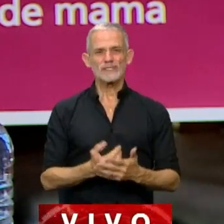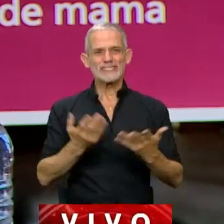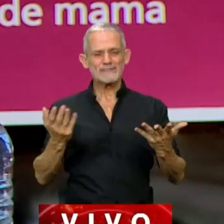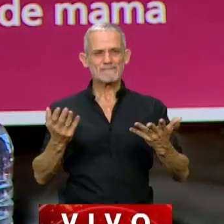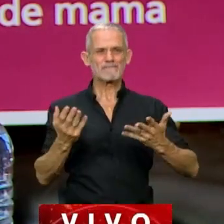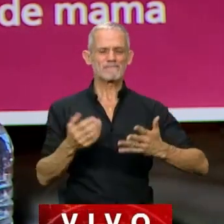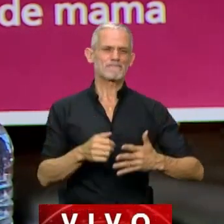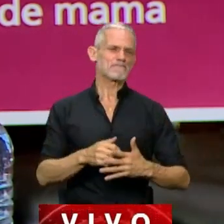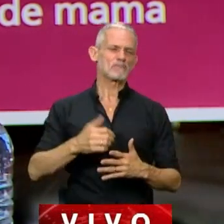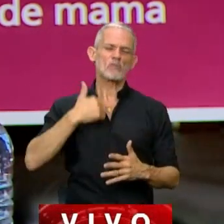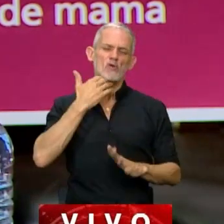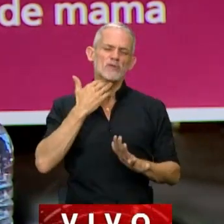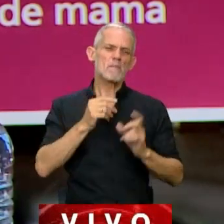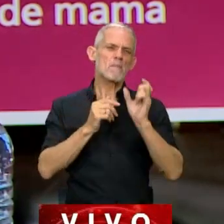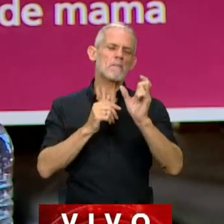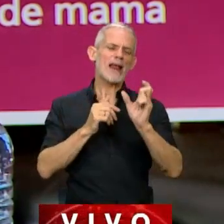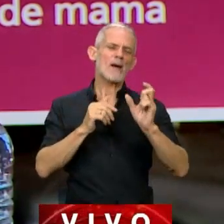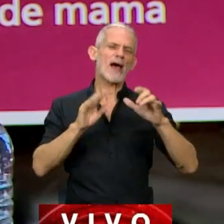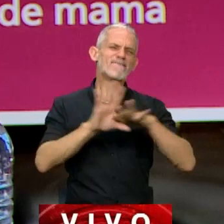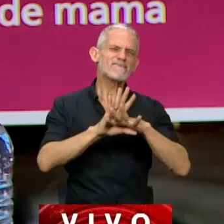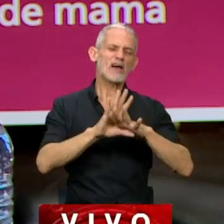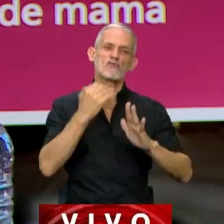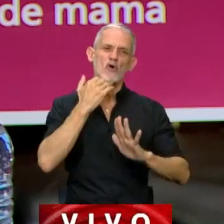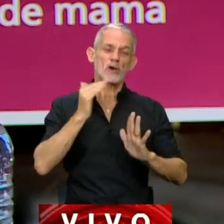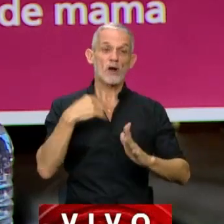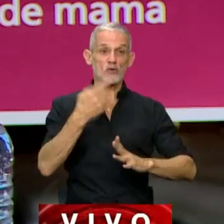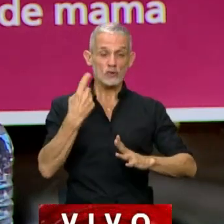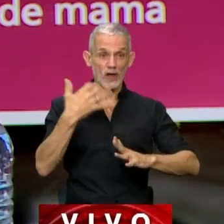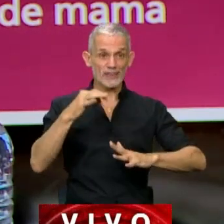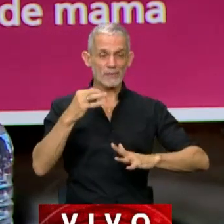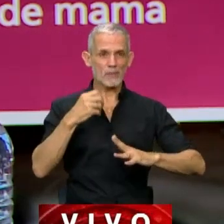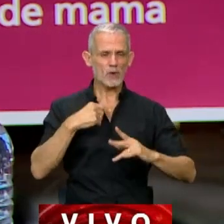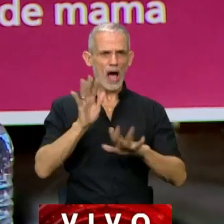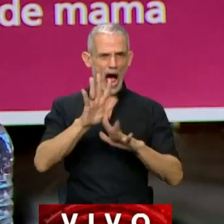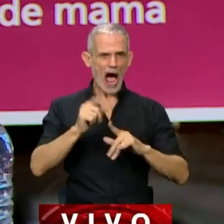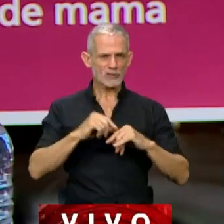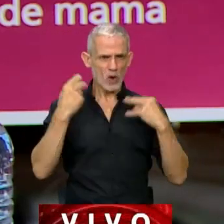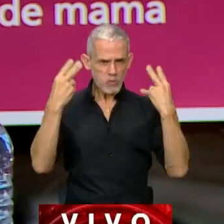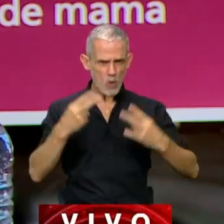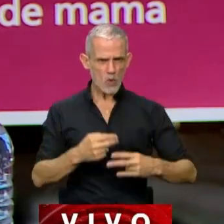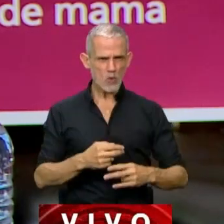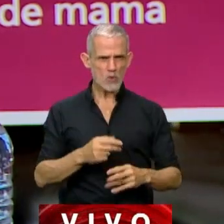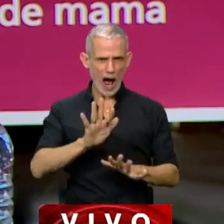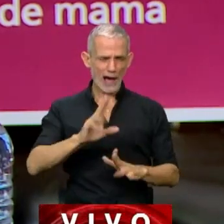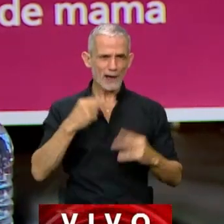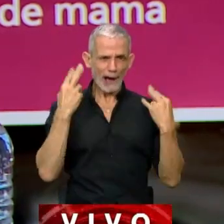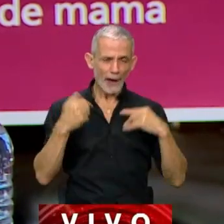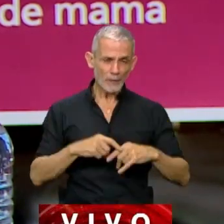digo, no sé si la palabra es justa, pero nosotros nos tenemos que rebelar contra eso, Presidente. Nosotros